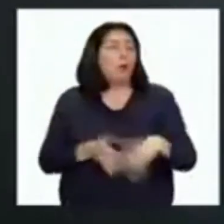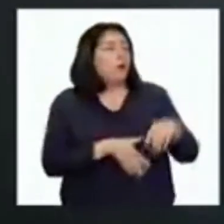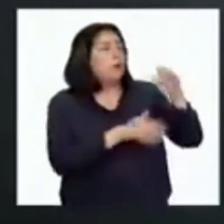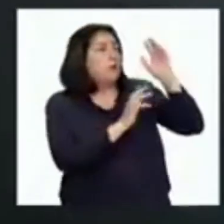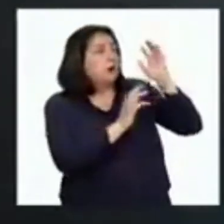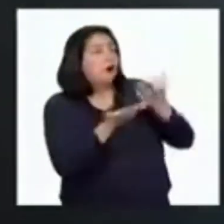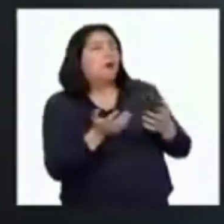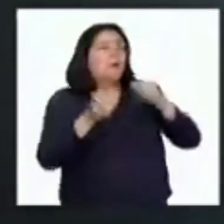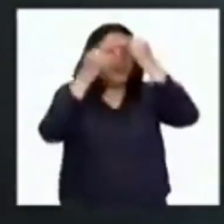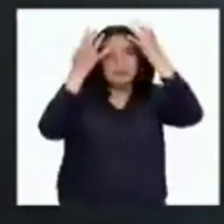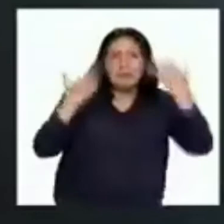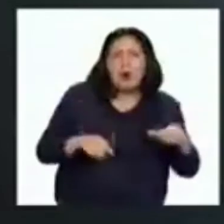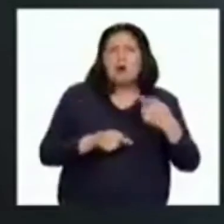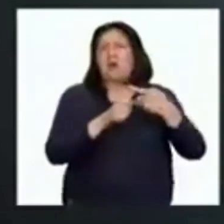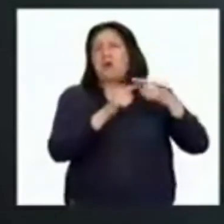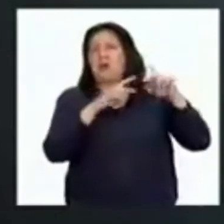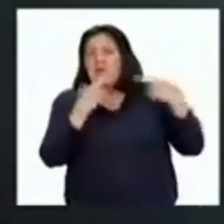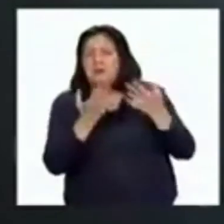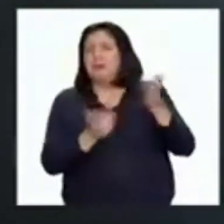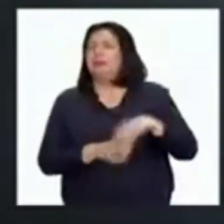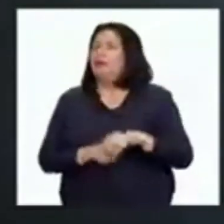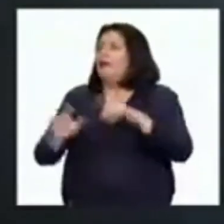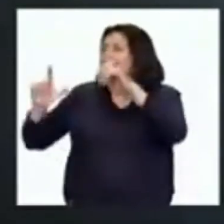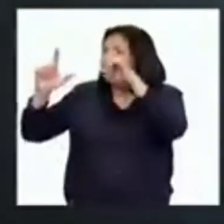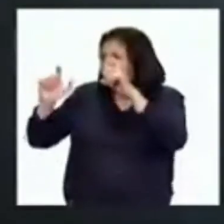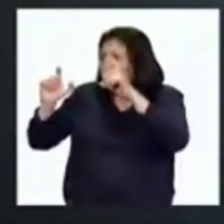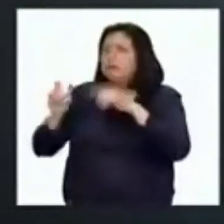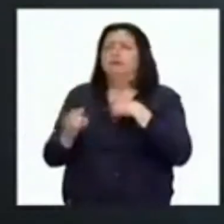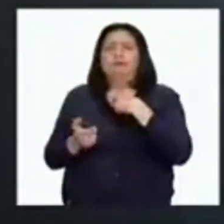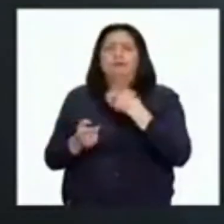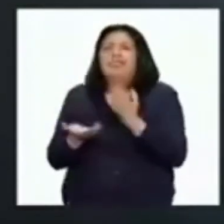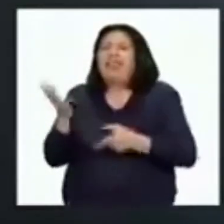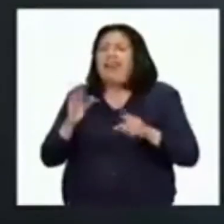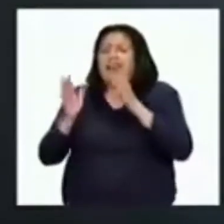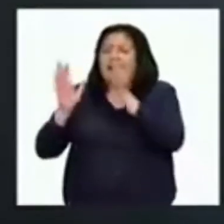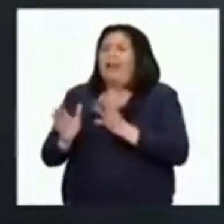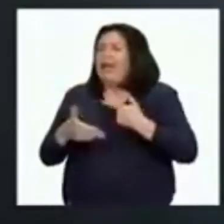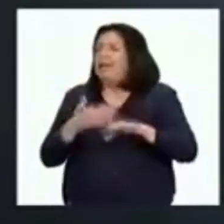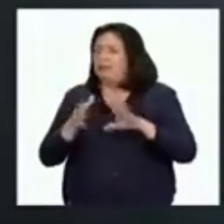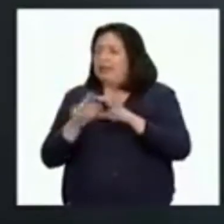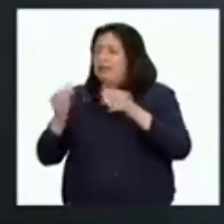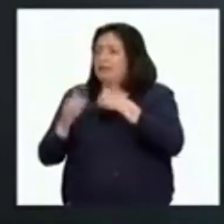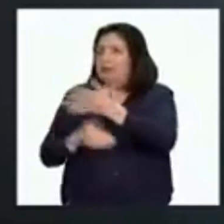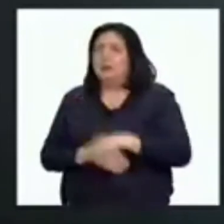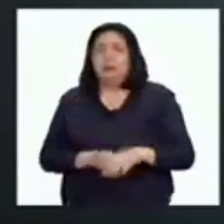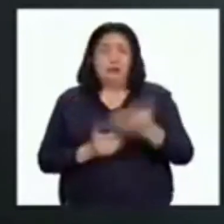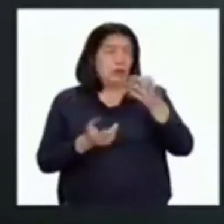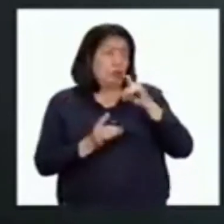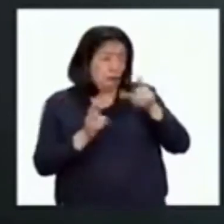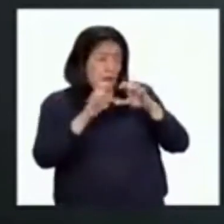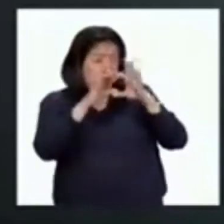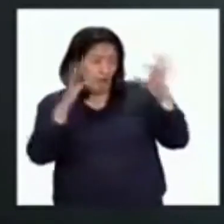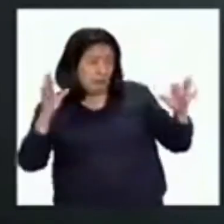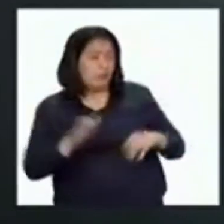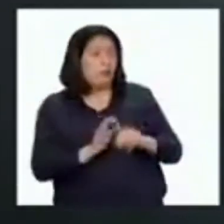Eventos, matrimonios, entre otros. Un fotógrafo cuenta una historia con sus fotos. ¿Han escuchado esa frase? Una imagen vale más que mil